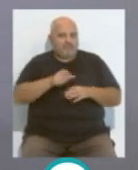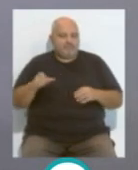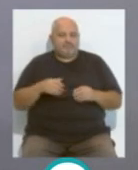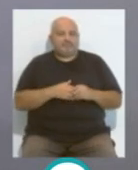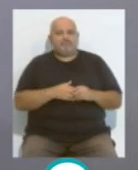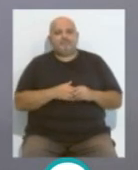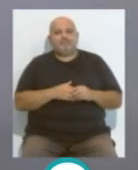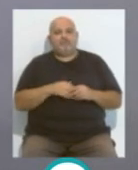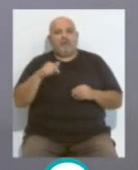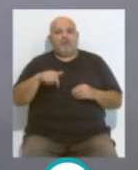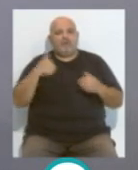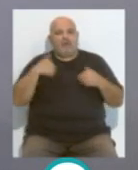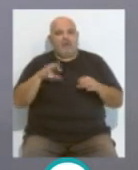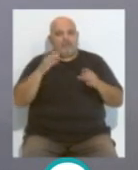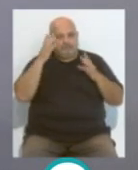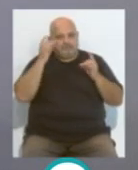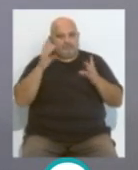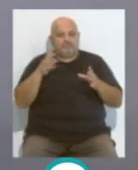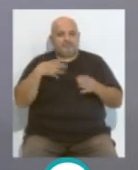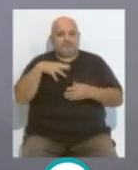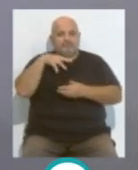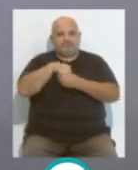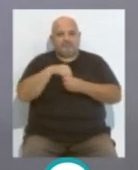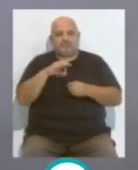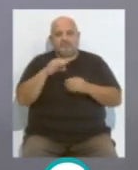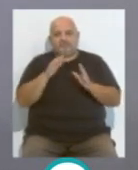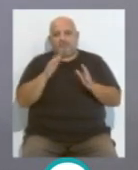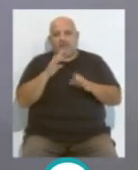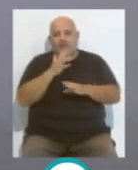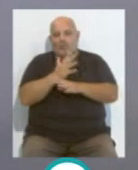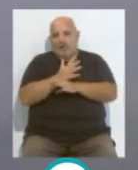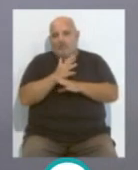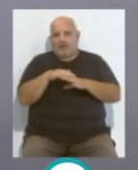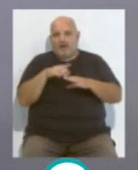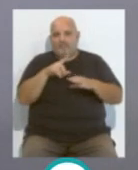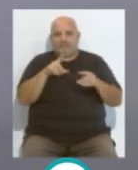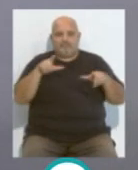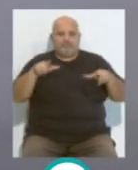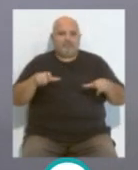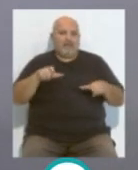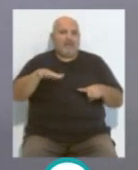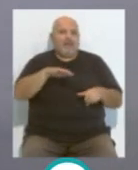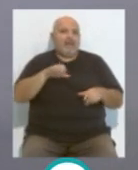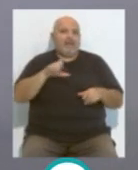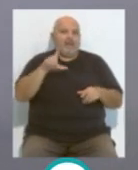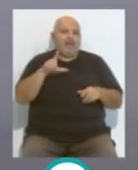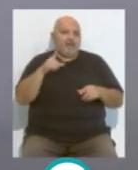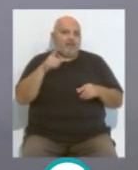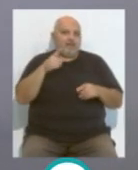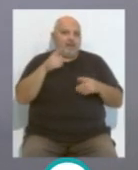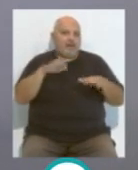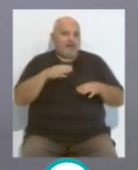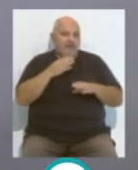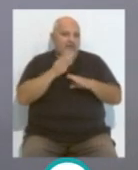y hoy ya se metían de lleno en el terreno de juego de las instalaciones deportivas que tiene